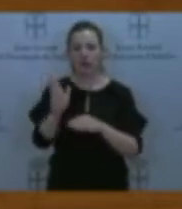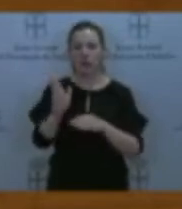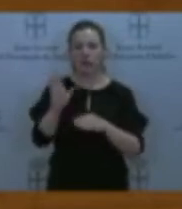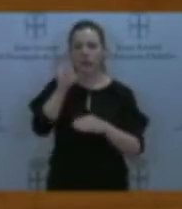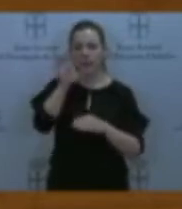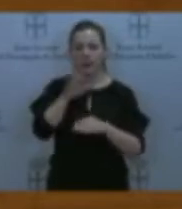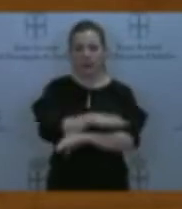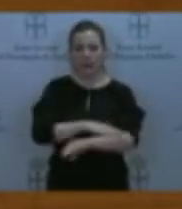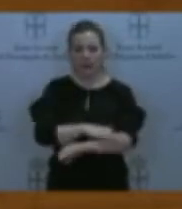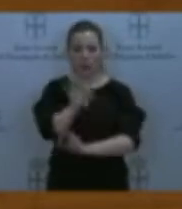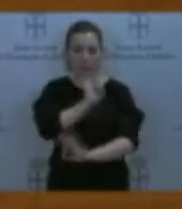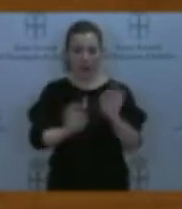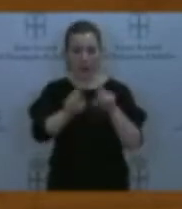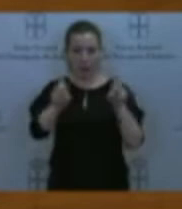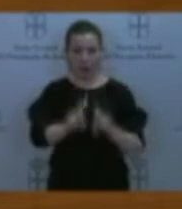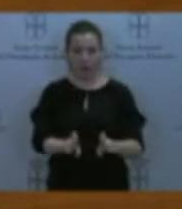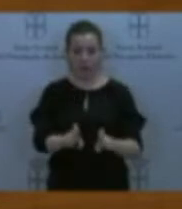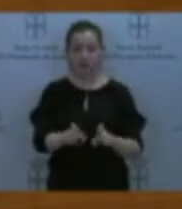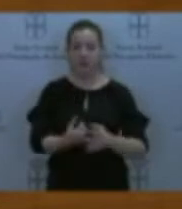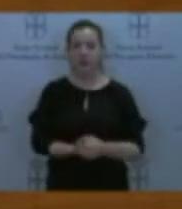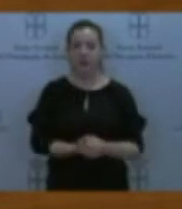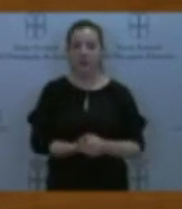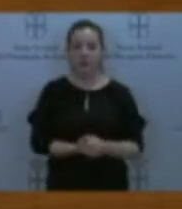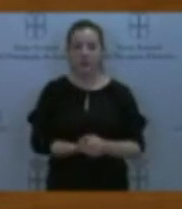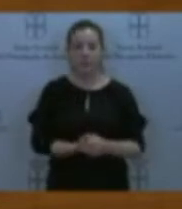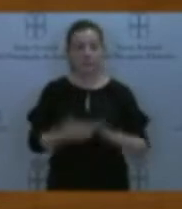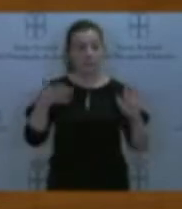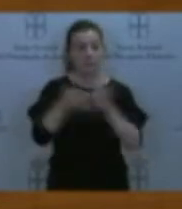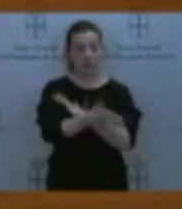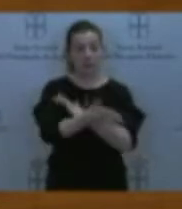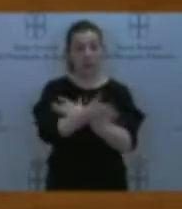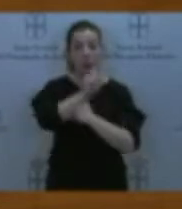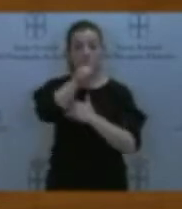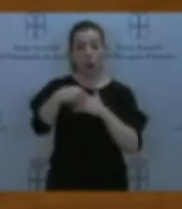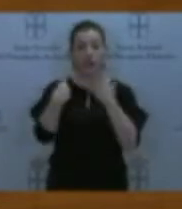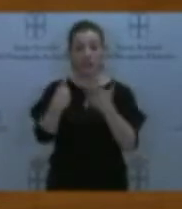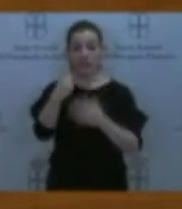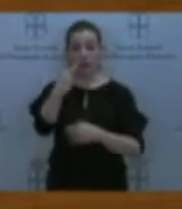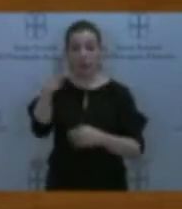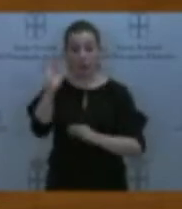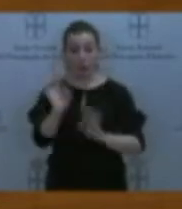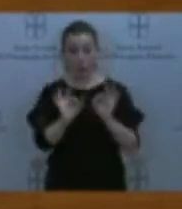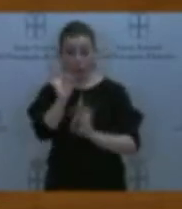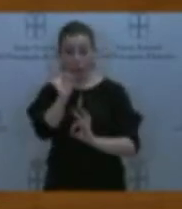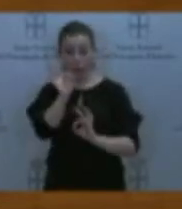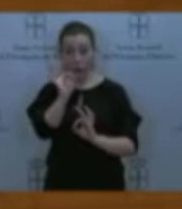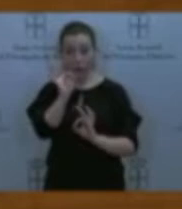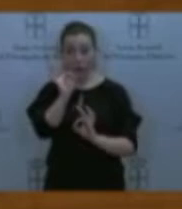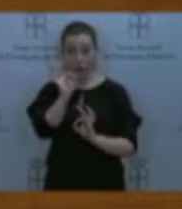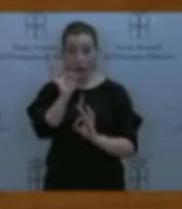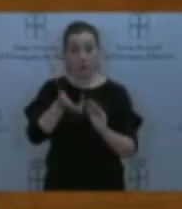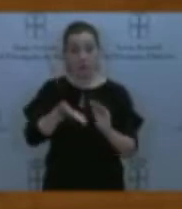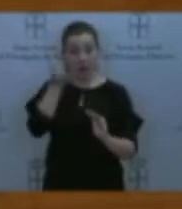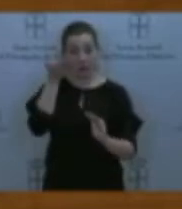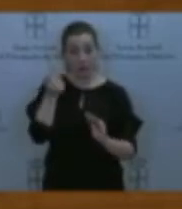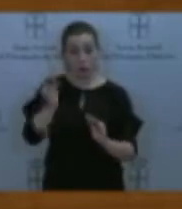retribuciones que de media supondrá un 1,625% de aumento